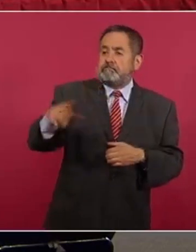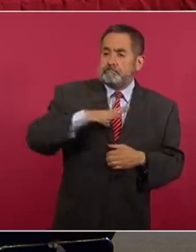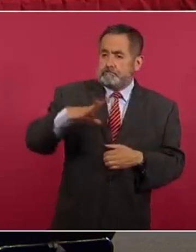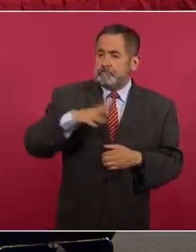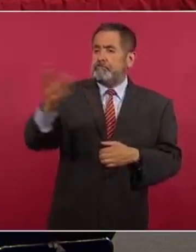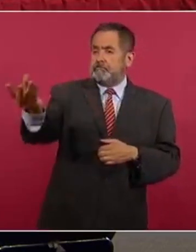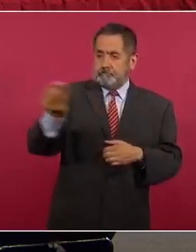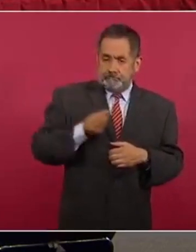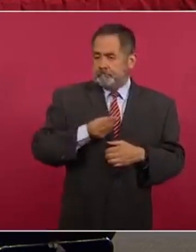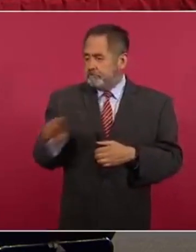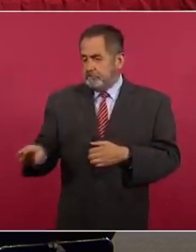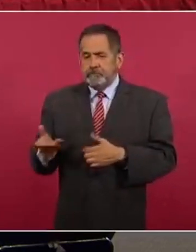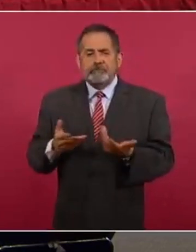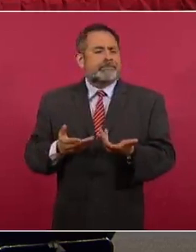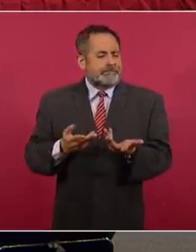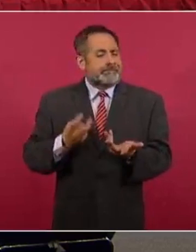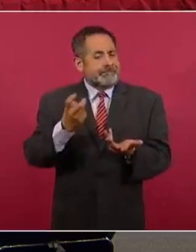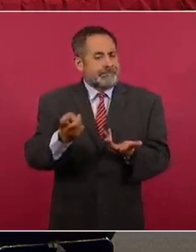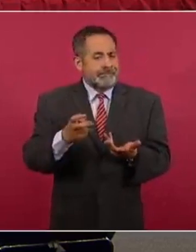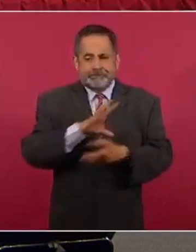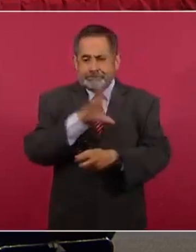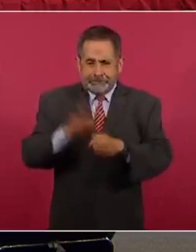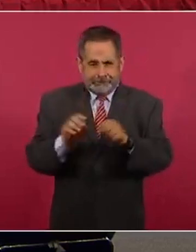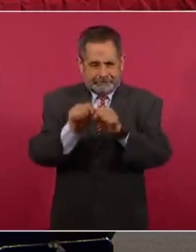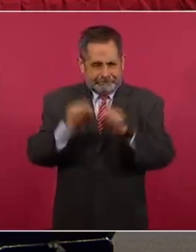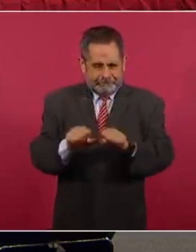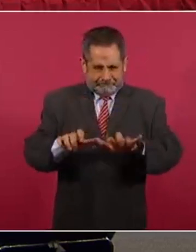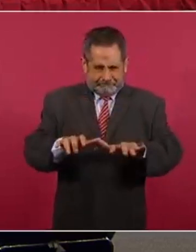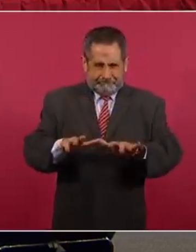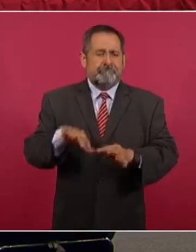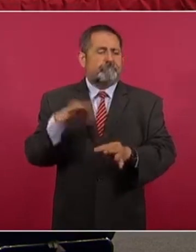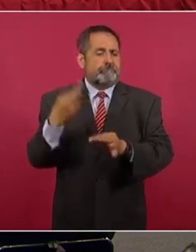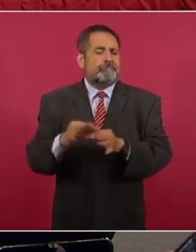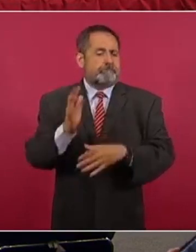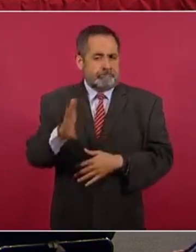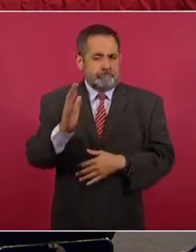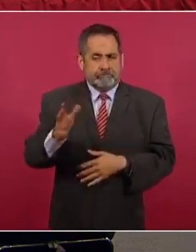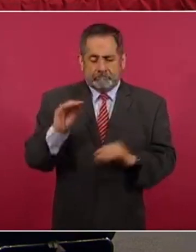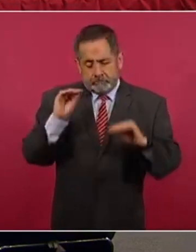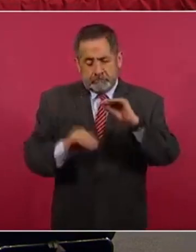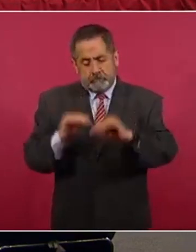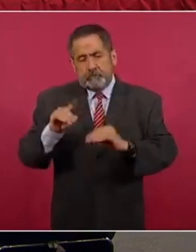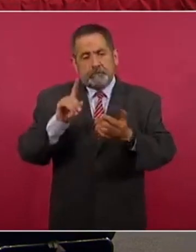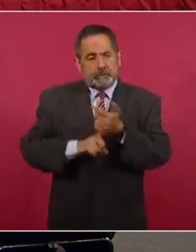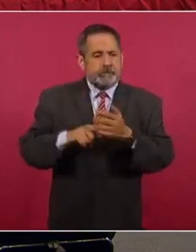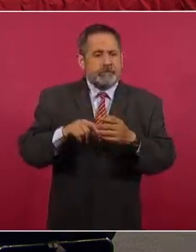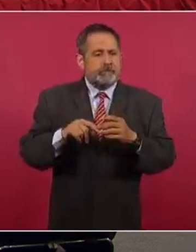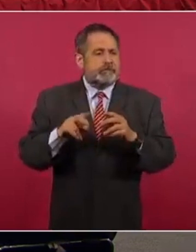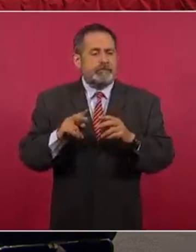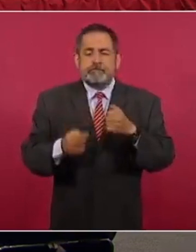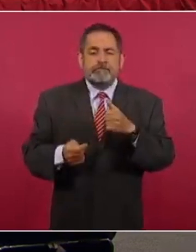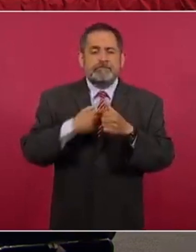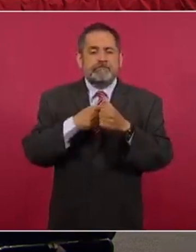Entonces, este sistema ya lo tenemos en todos los hospitales, lo estamos instalando en las unidades de primer nivel que